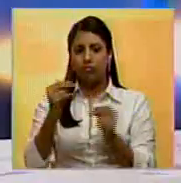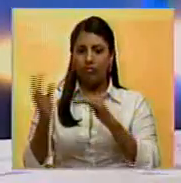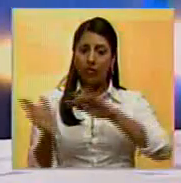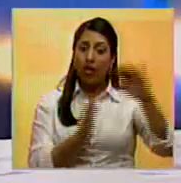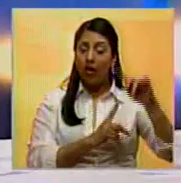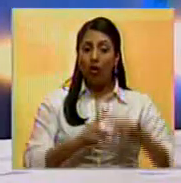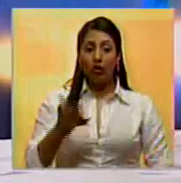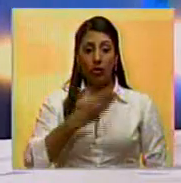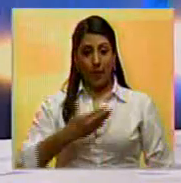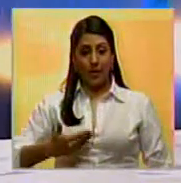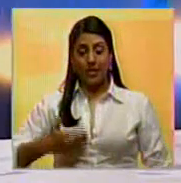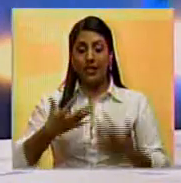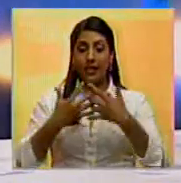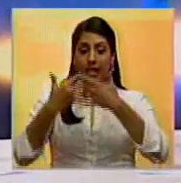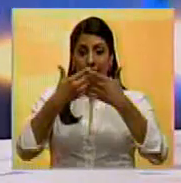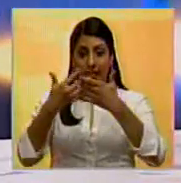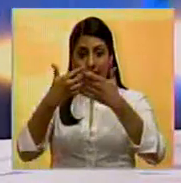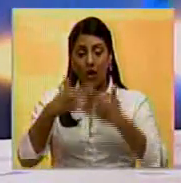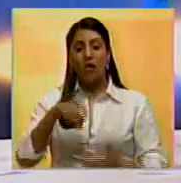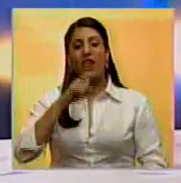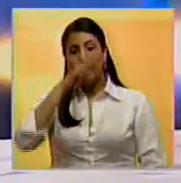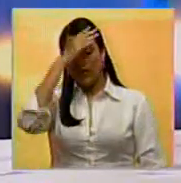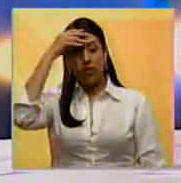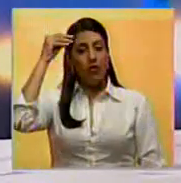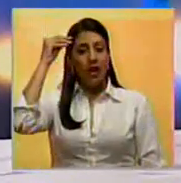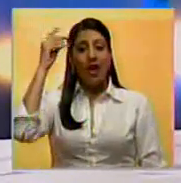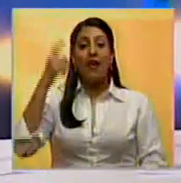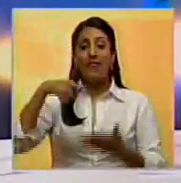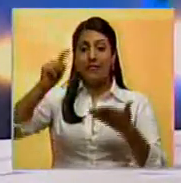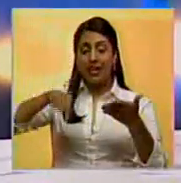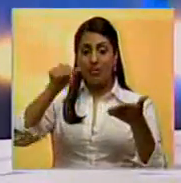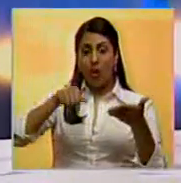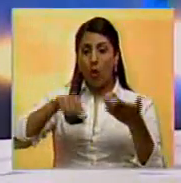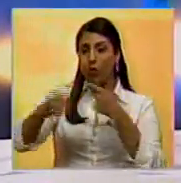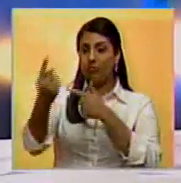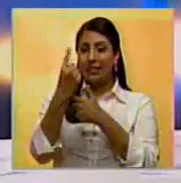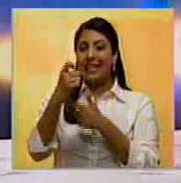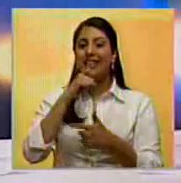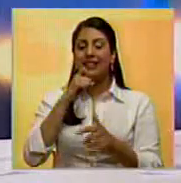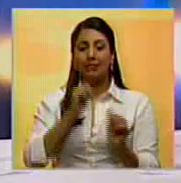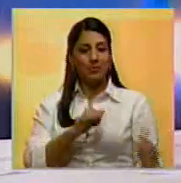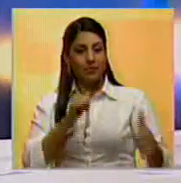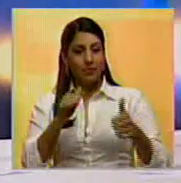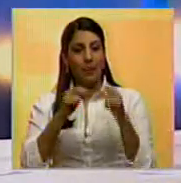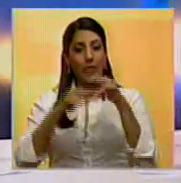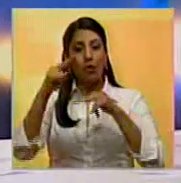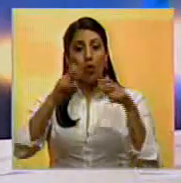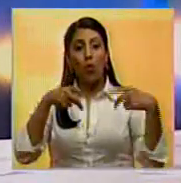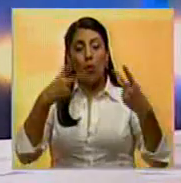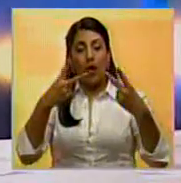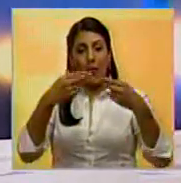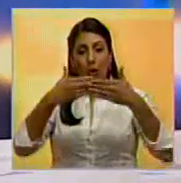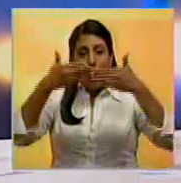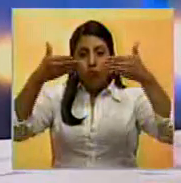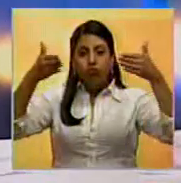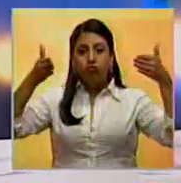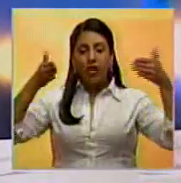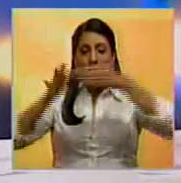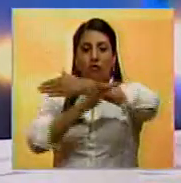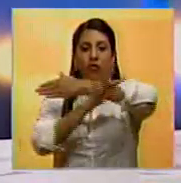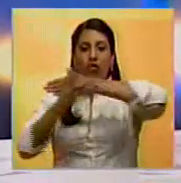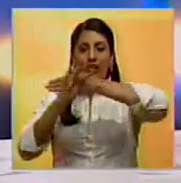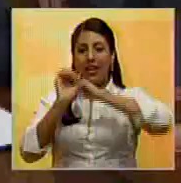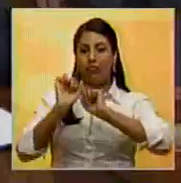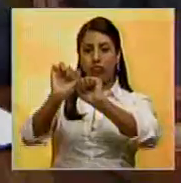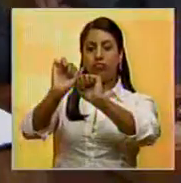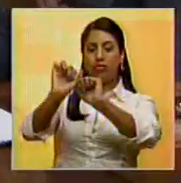El presidente de Estados Unidos, Donald Trump, firmará hoy la orden ejecutiva para iniciar la construcción del muro en la frontera con